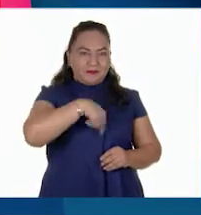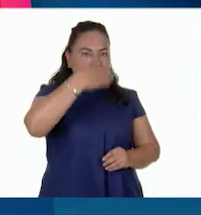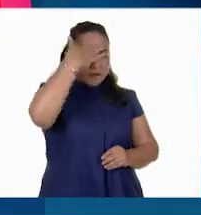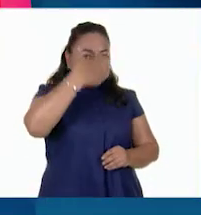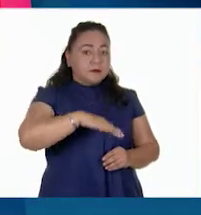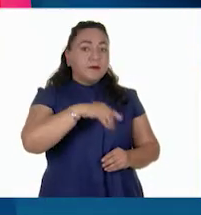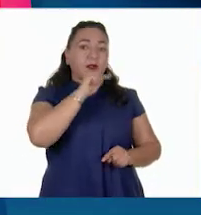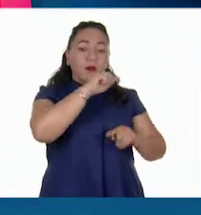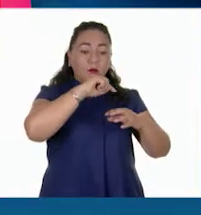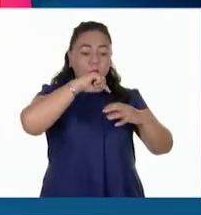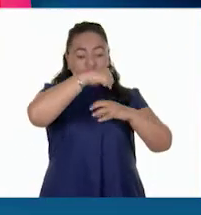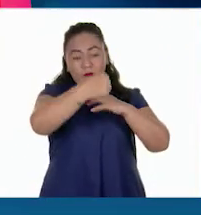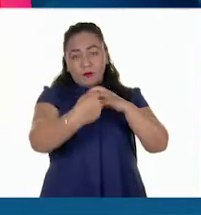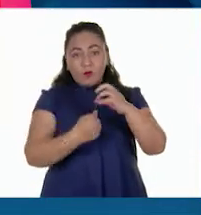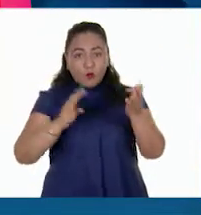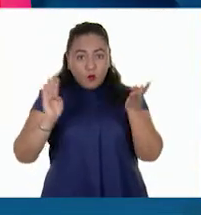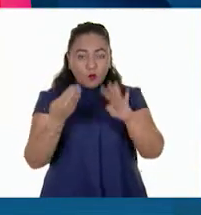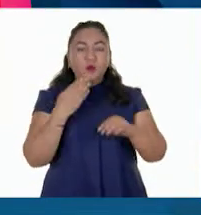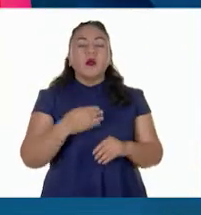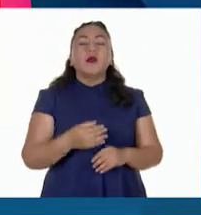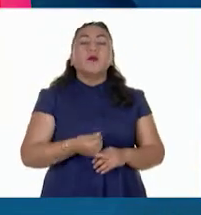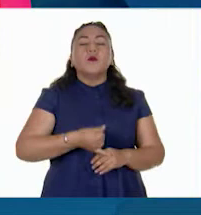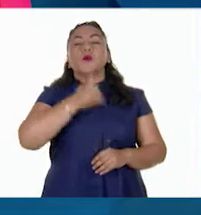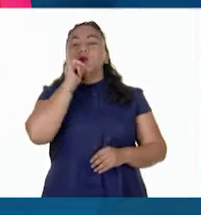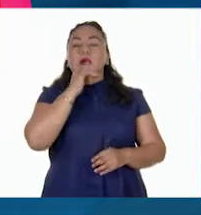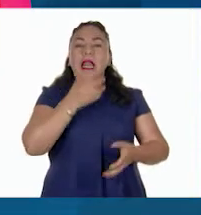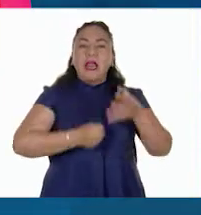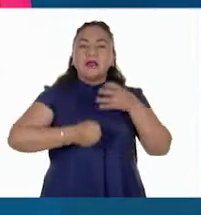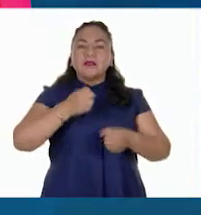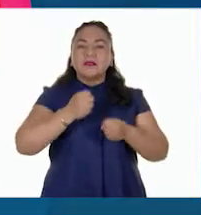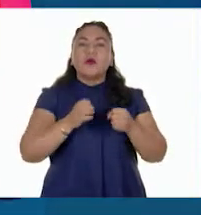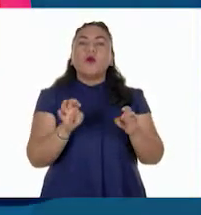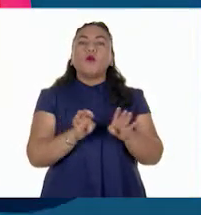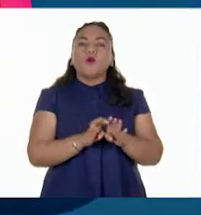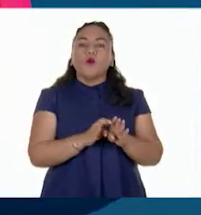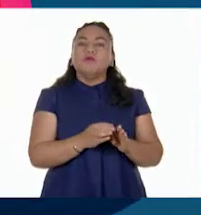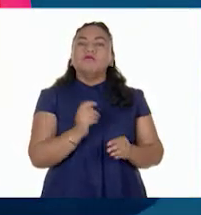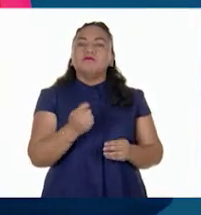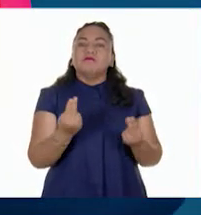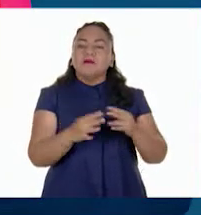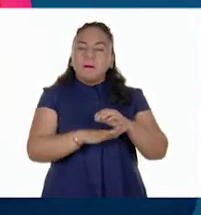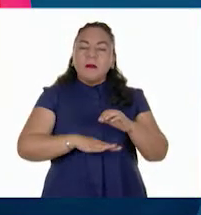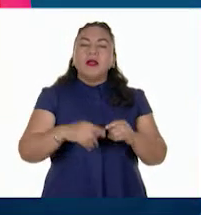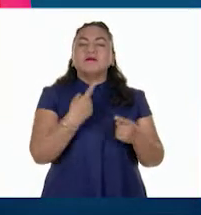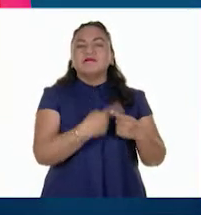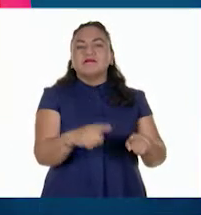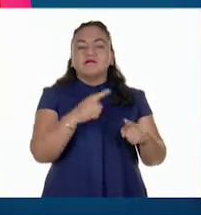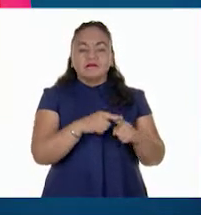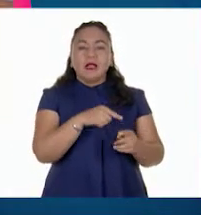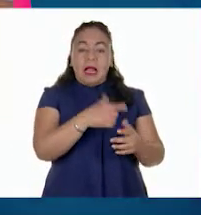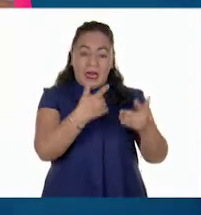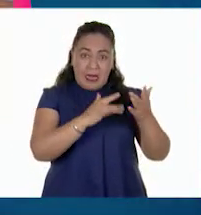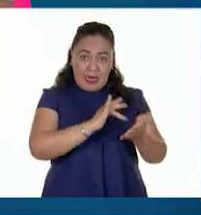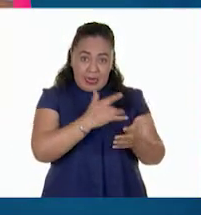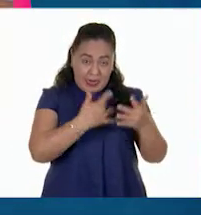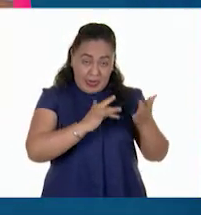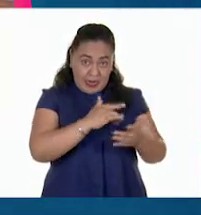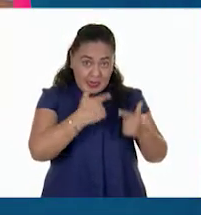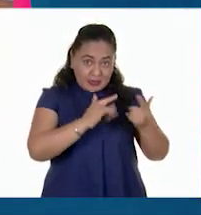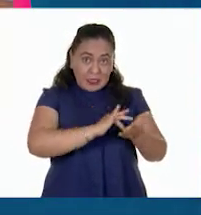en varias partes del mundo se consume la leche como uno de los alimentos básicos. Con ella se elaboran diversos productos como mantequillas,